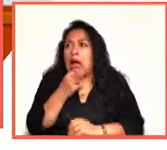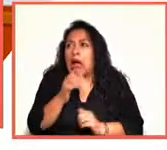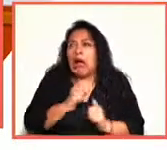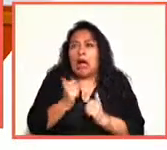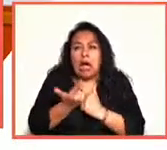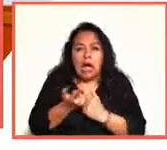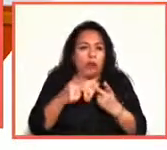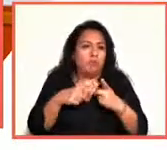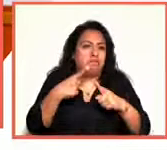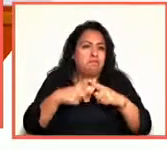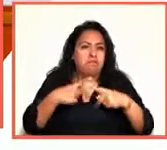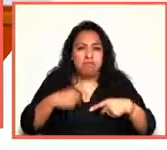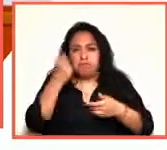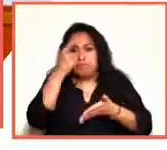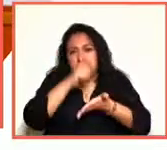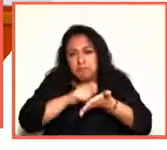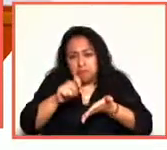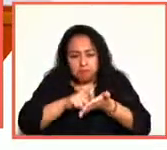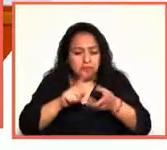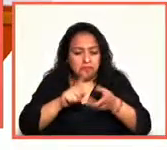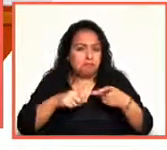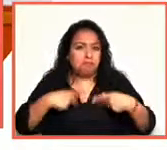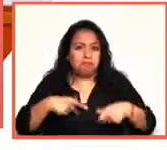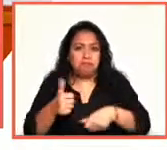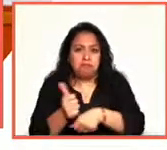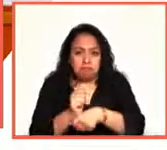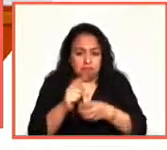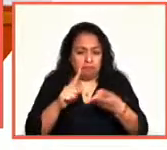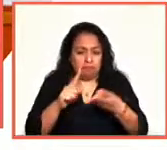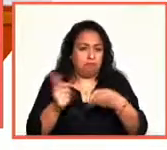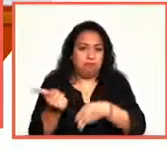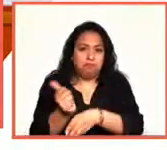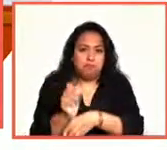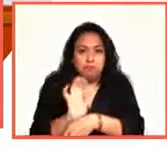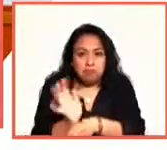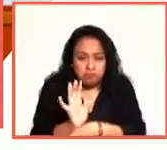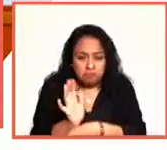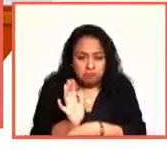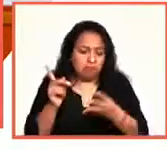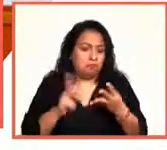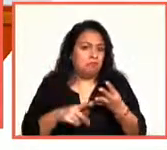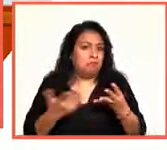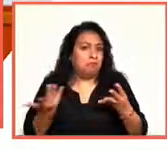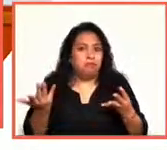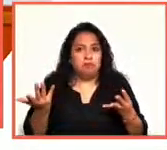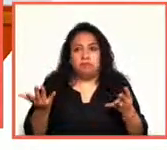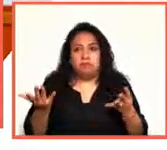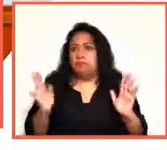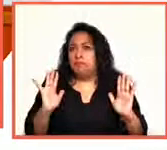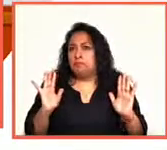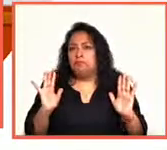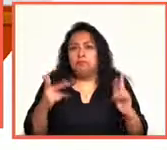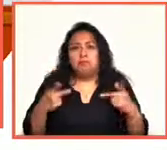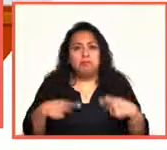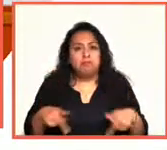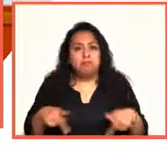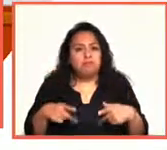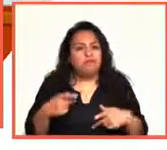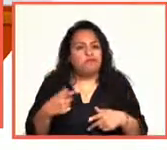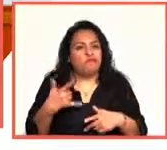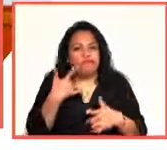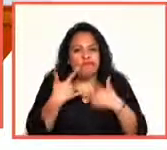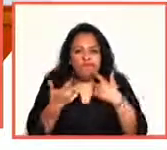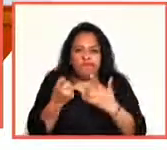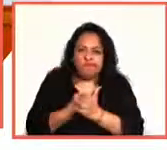Escritores, actores, cineastas y luchadores sociales, en fin.